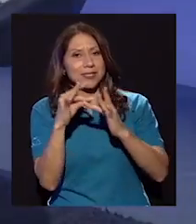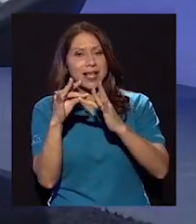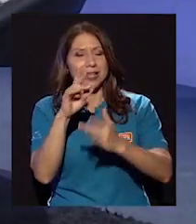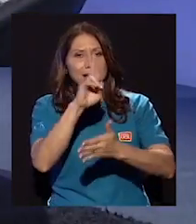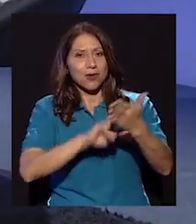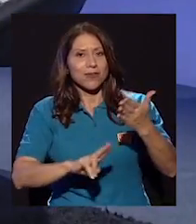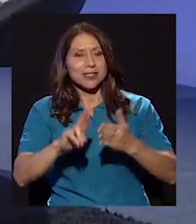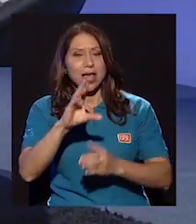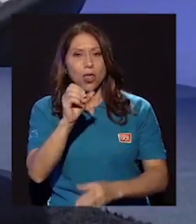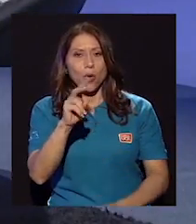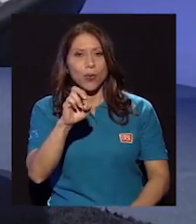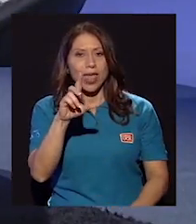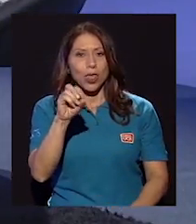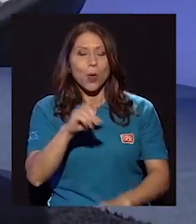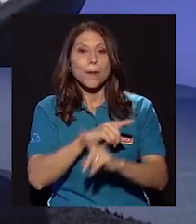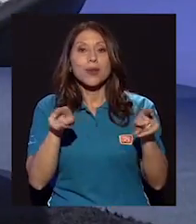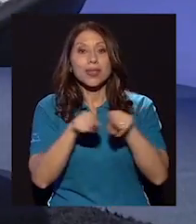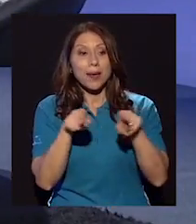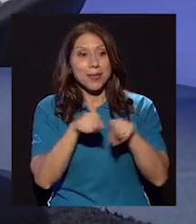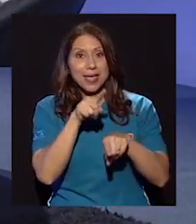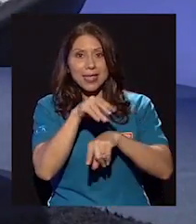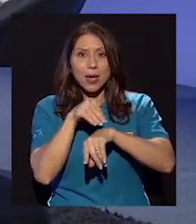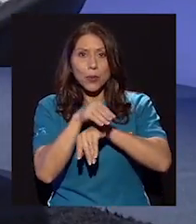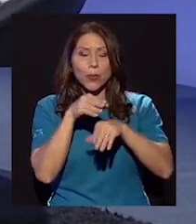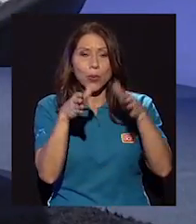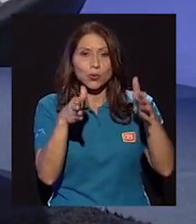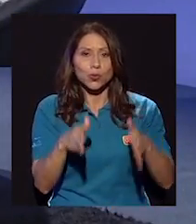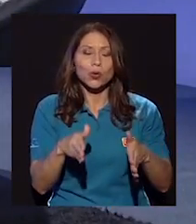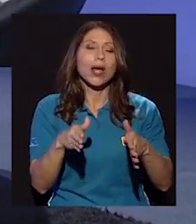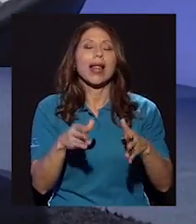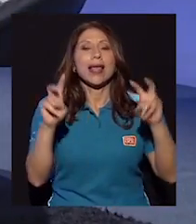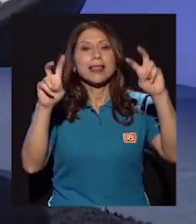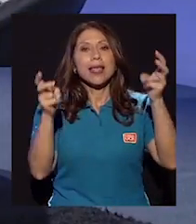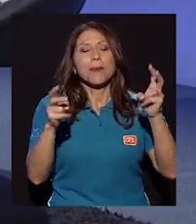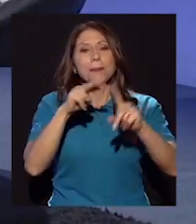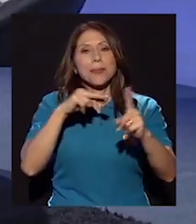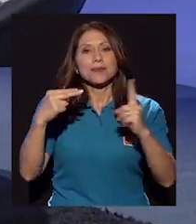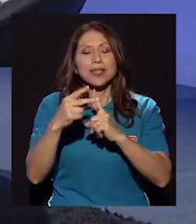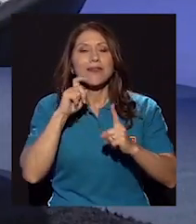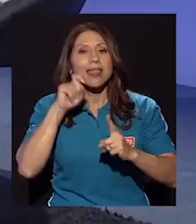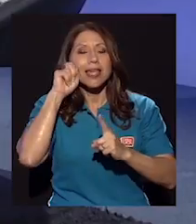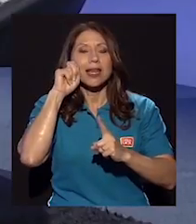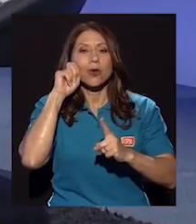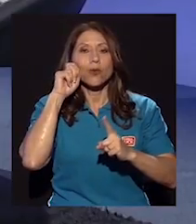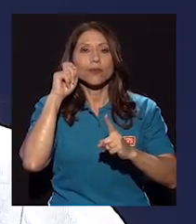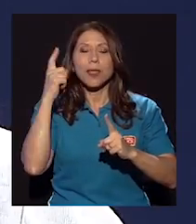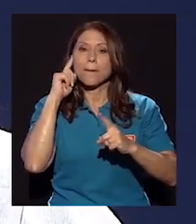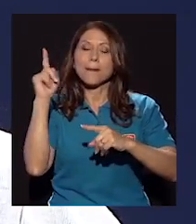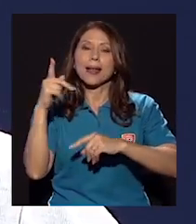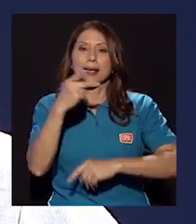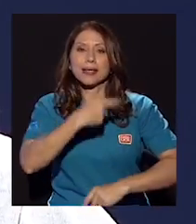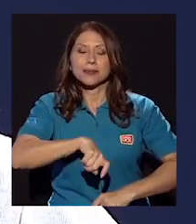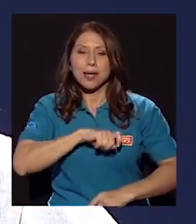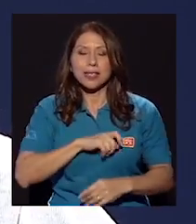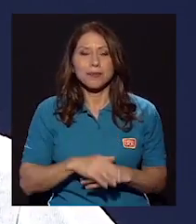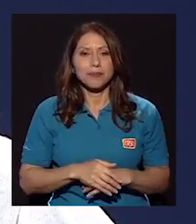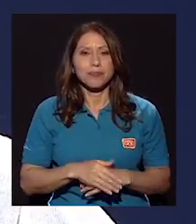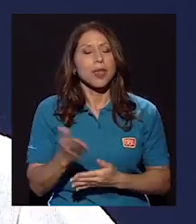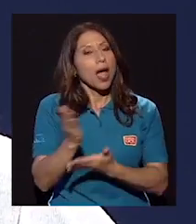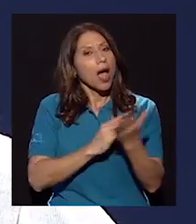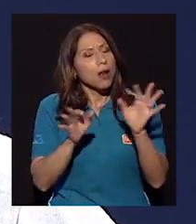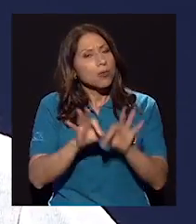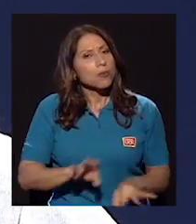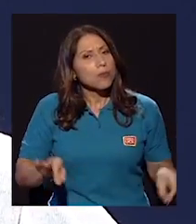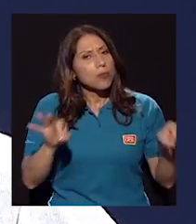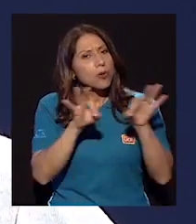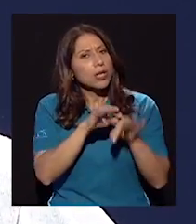especial de la Universidad de Oviedo, pero además una consultora en materia de perspectiva de género para toda España. Doña Laura,